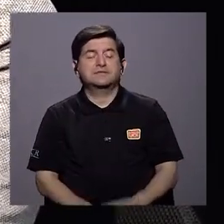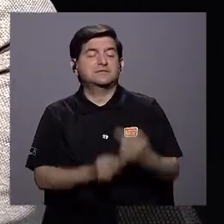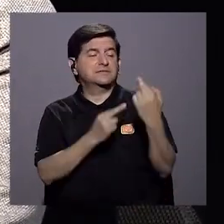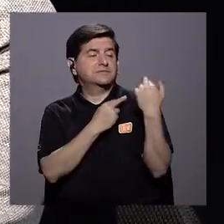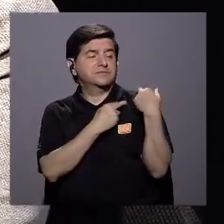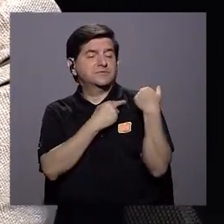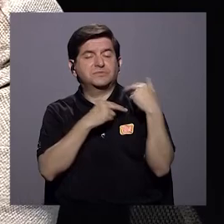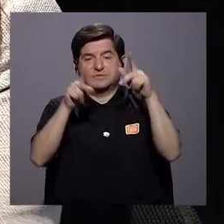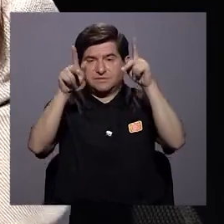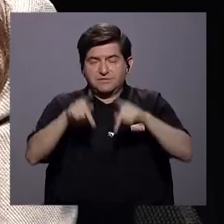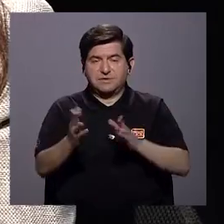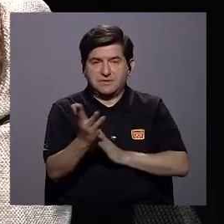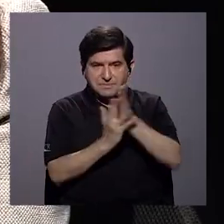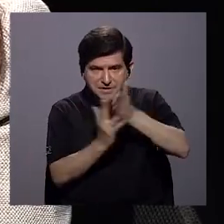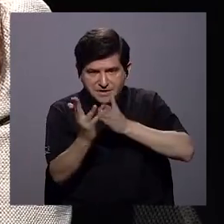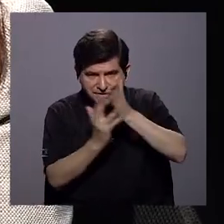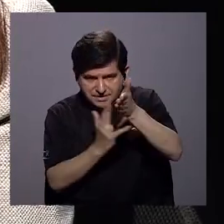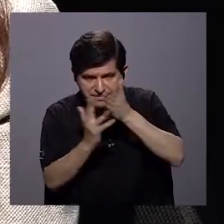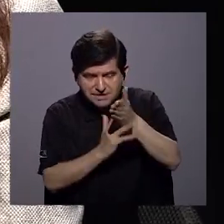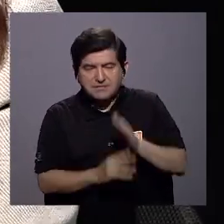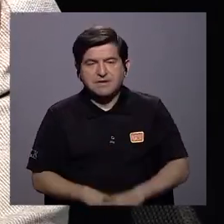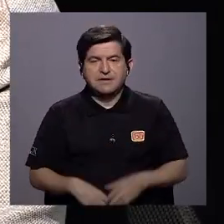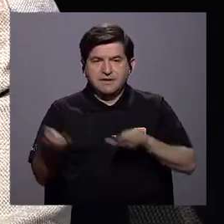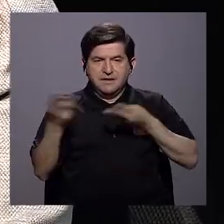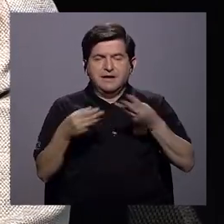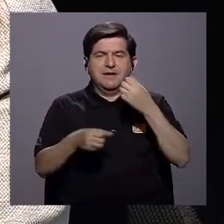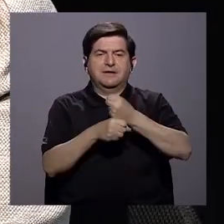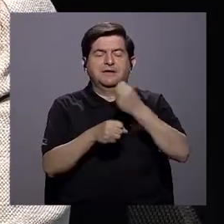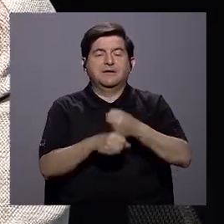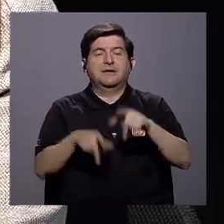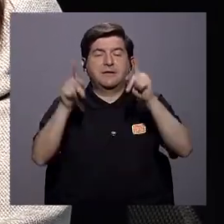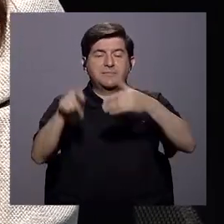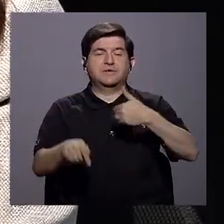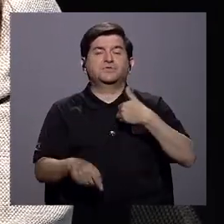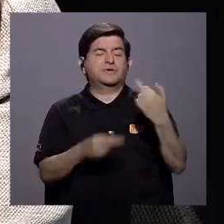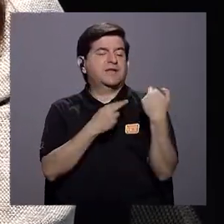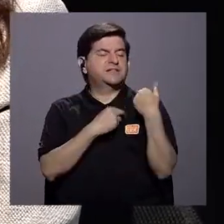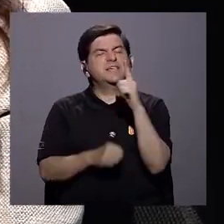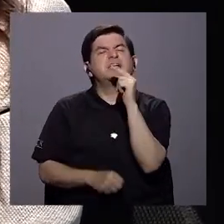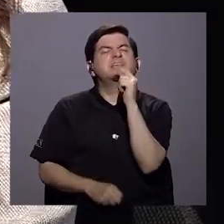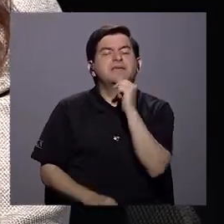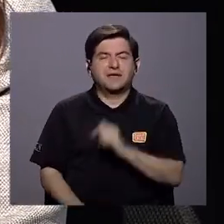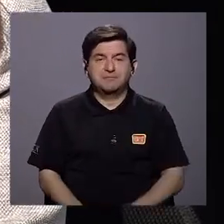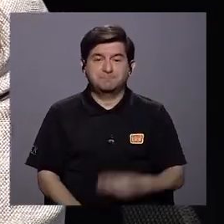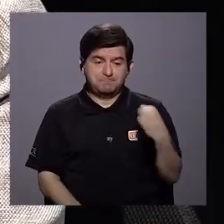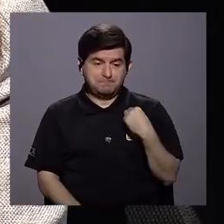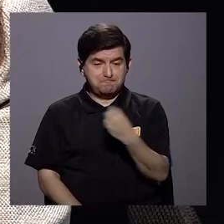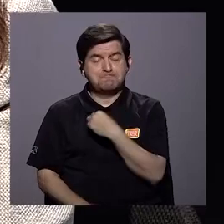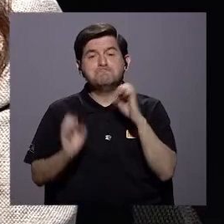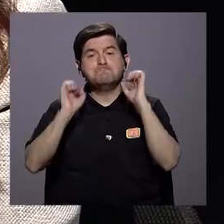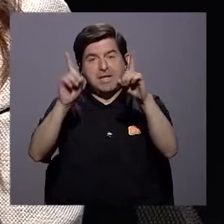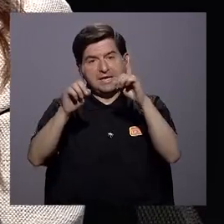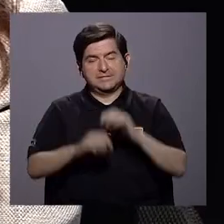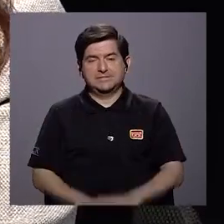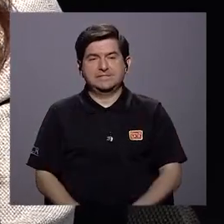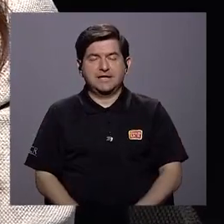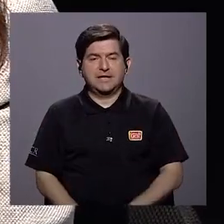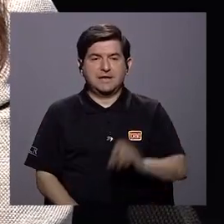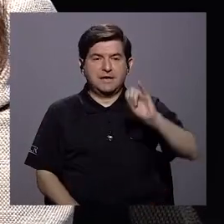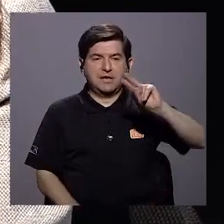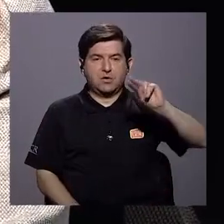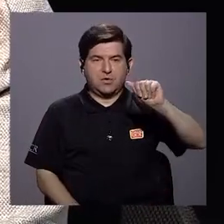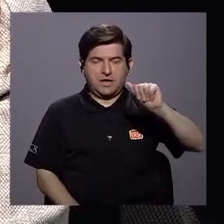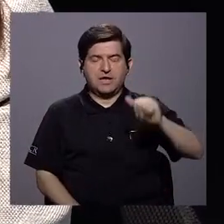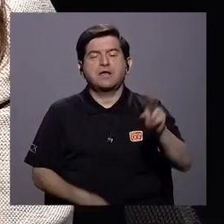de las personas para acceder al mercado de trabajo. Entonces, ¿quiénes tenemos responsabilidades en esto? El Ministerio de Educación, el